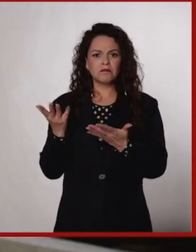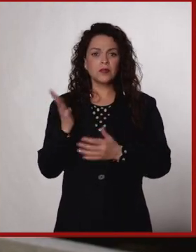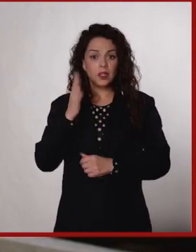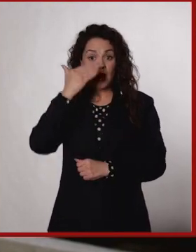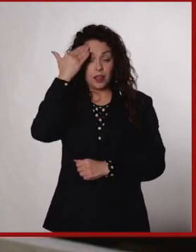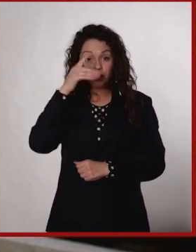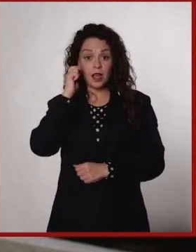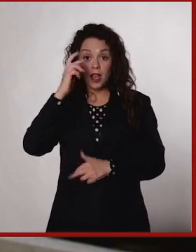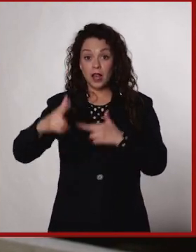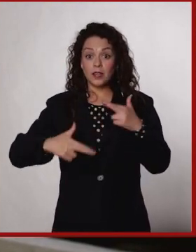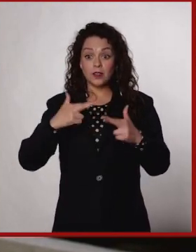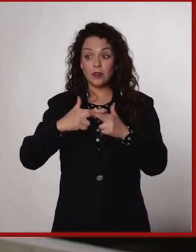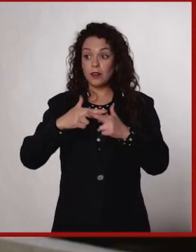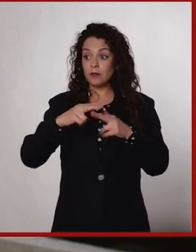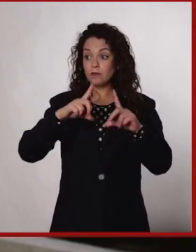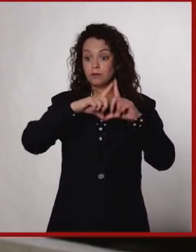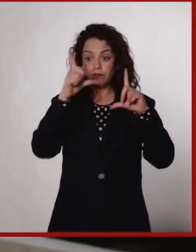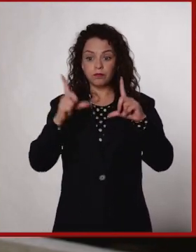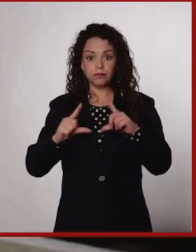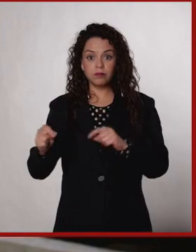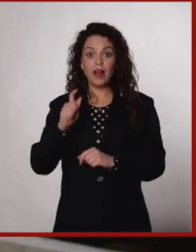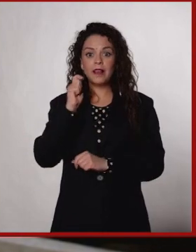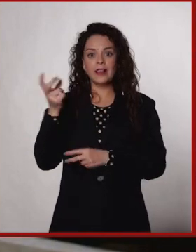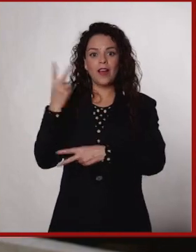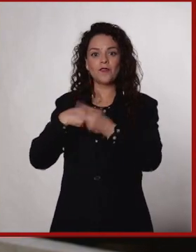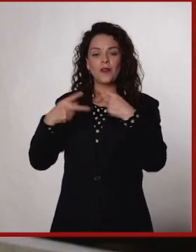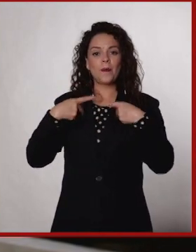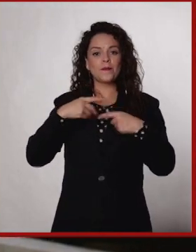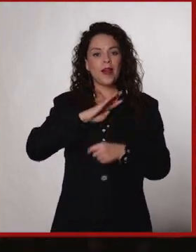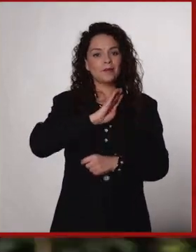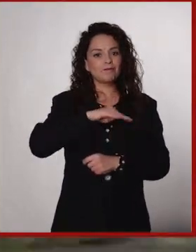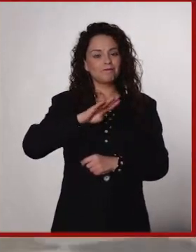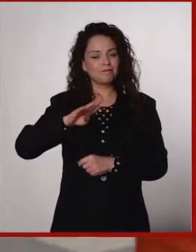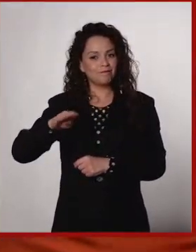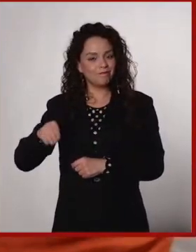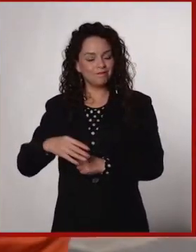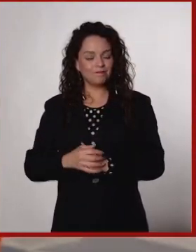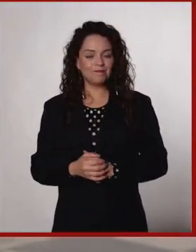Es un día en el que muchas regiones del país recibimos a nuestros difuntos.